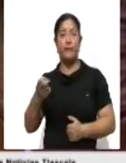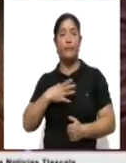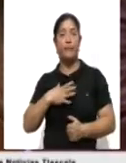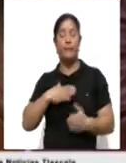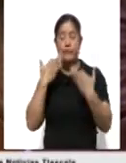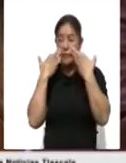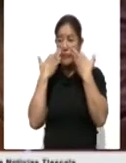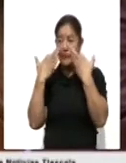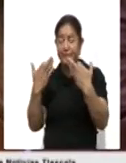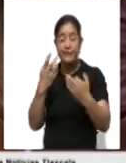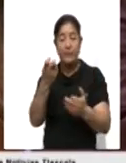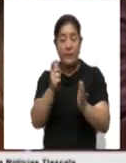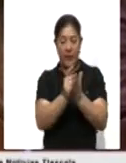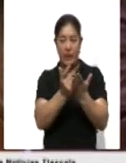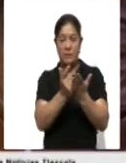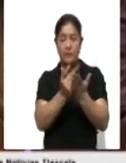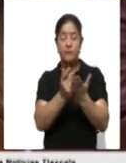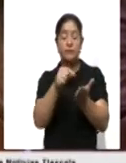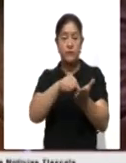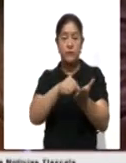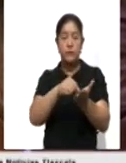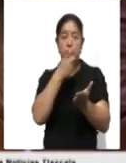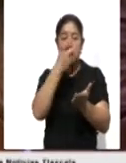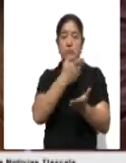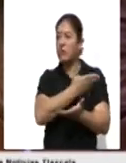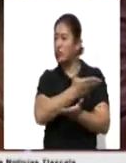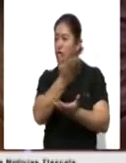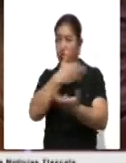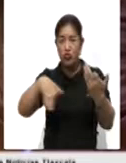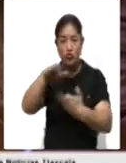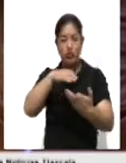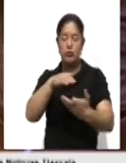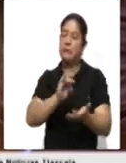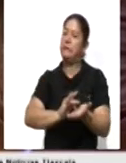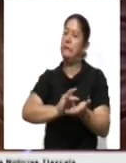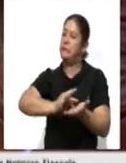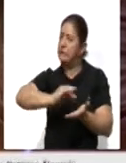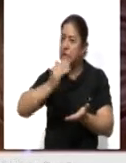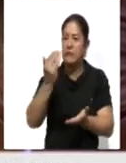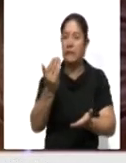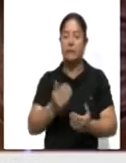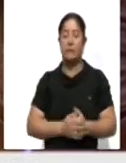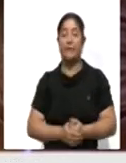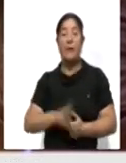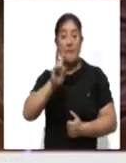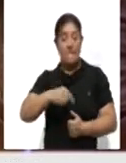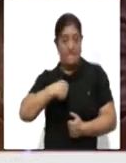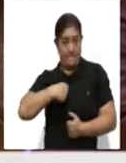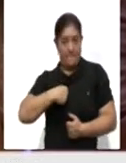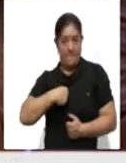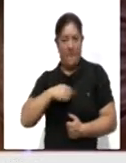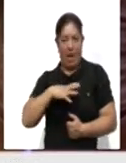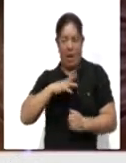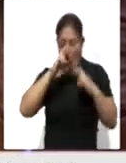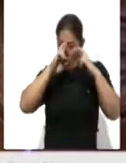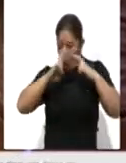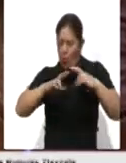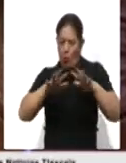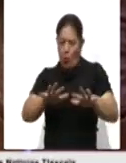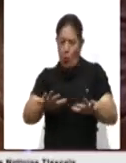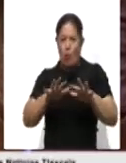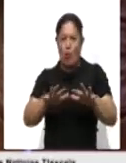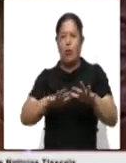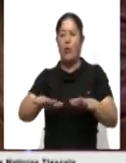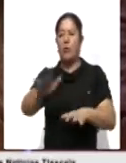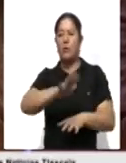gratitud. Para mí fue un gran honor que todos conserváramos nuestra dignidad,